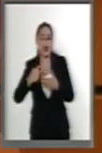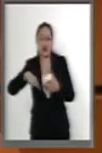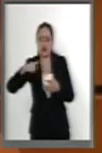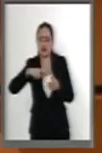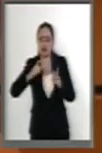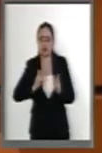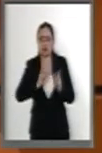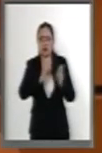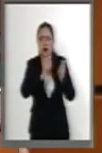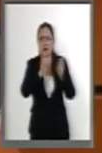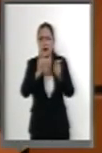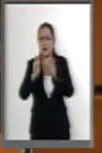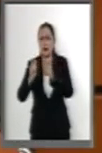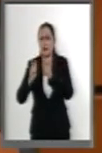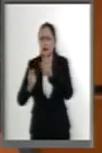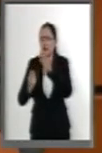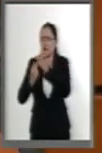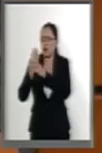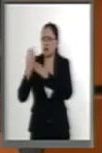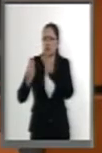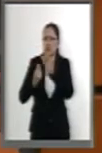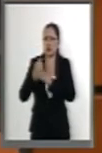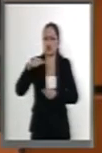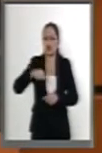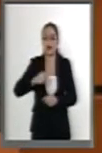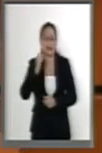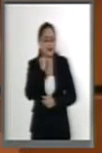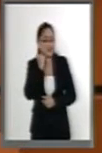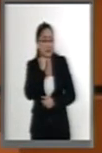aquí en este Senado.